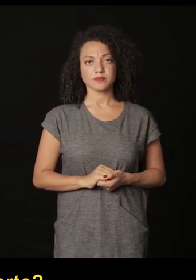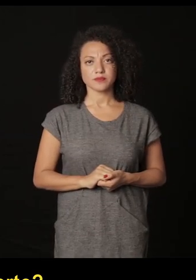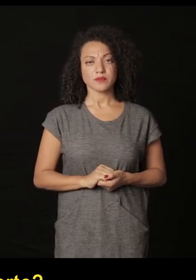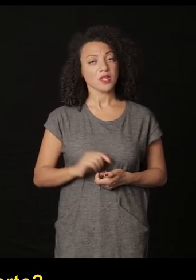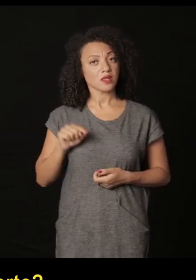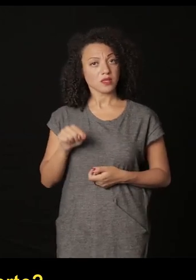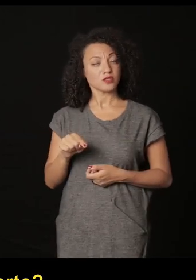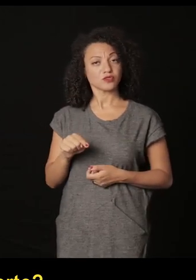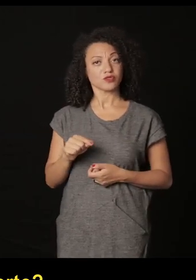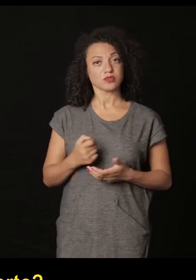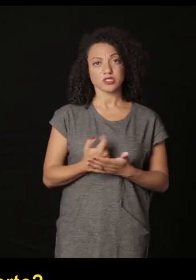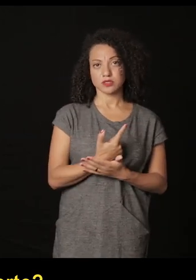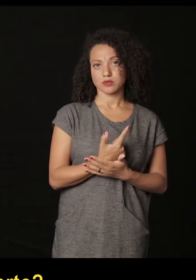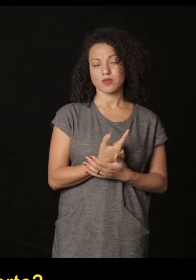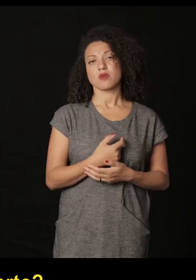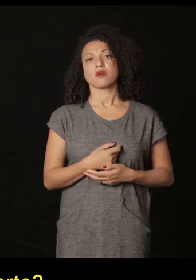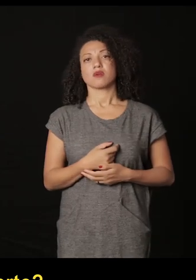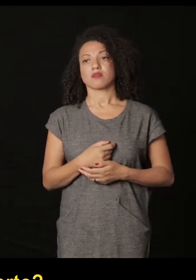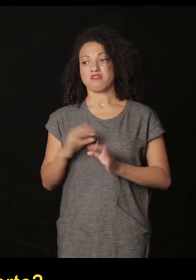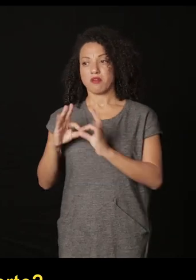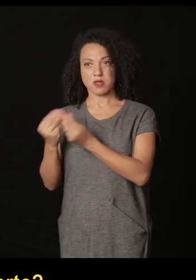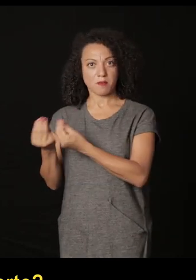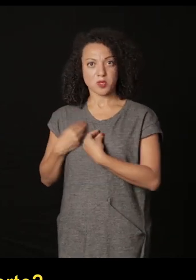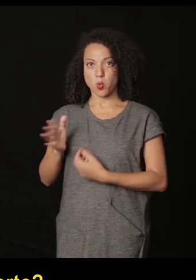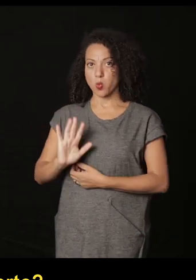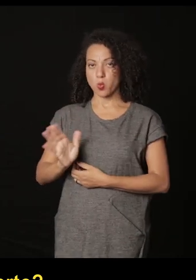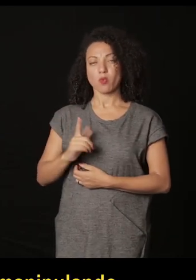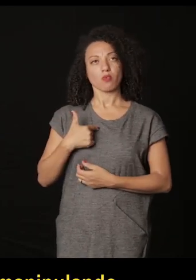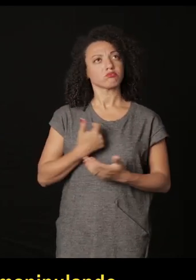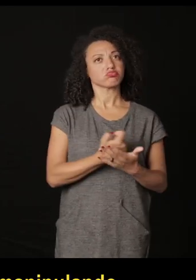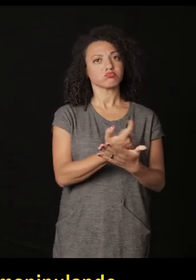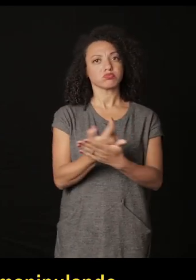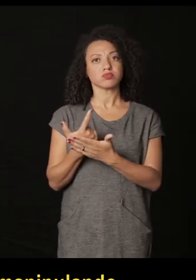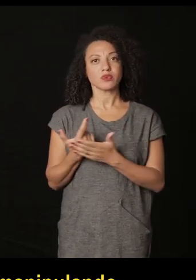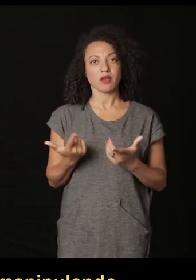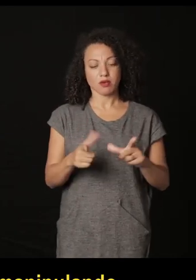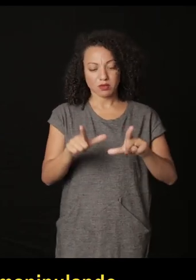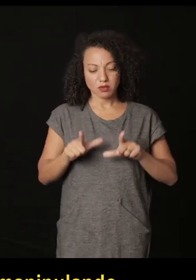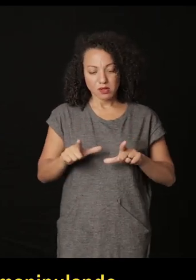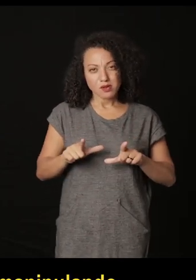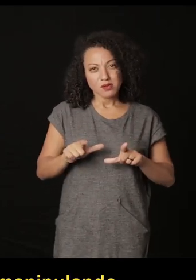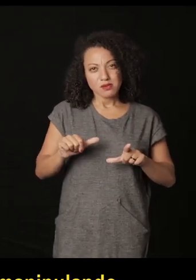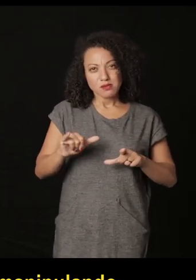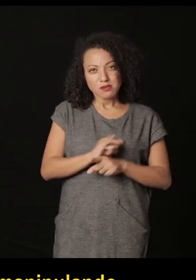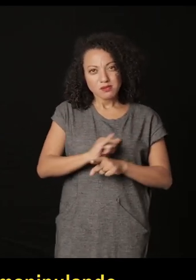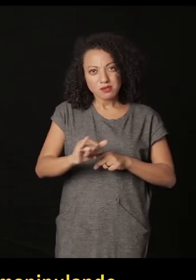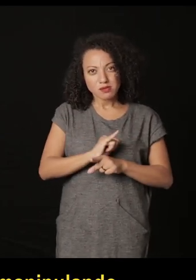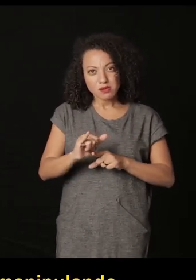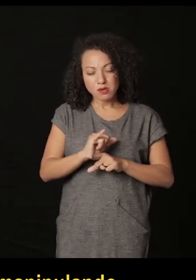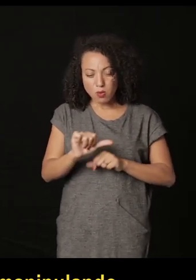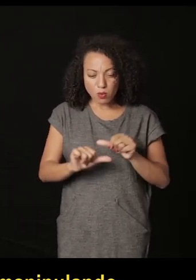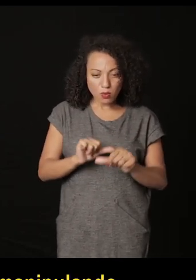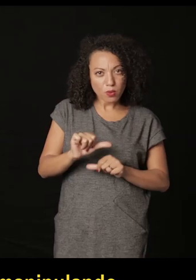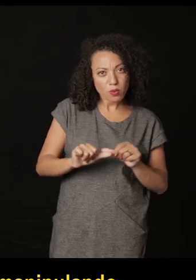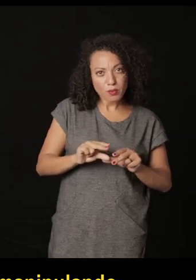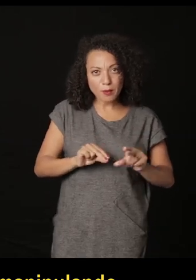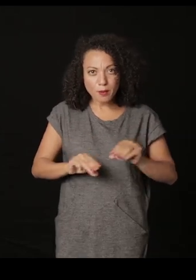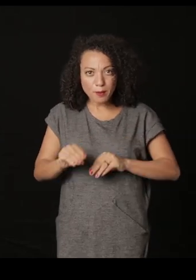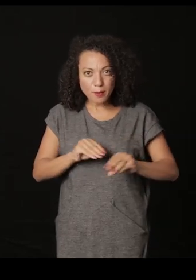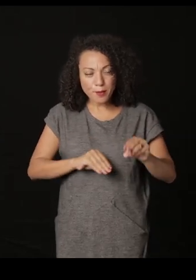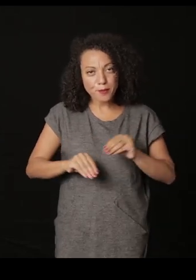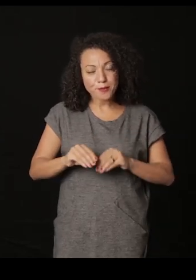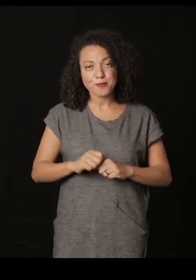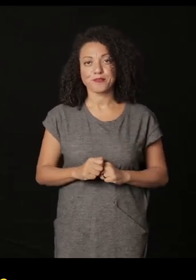esto ya es lo que es adquirido esto ya no es parte de la familia sino es lo que ella adquiere ella está manipulando y está alterando